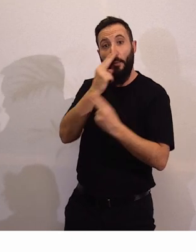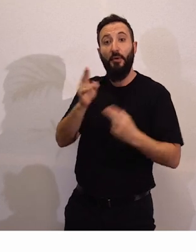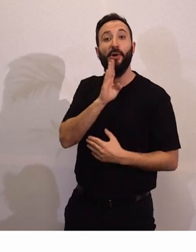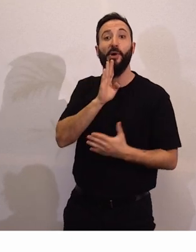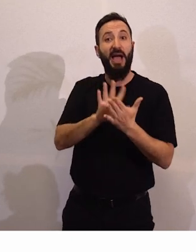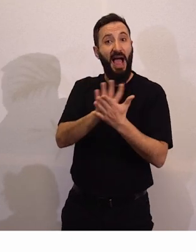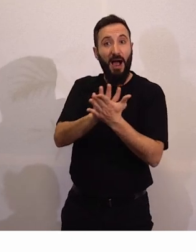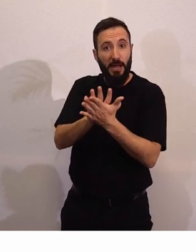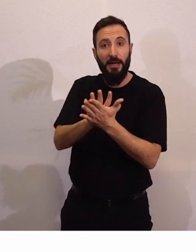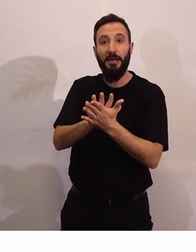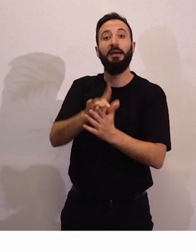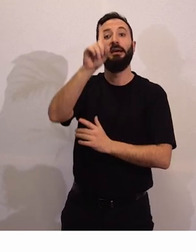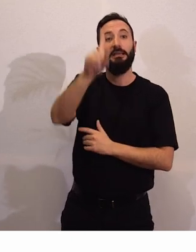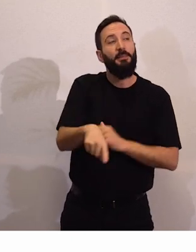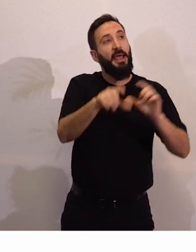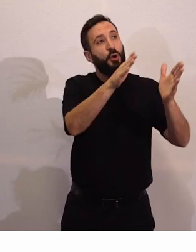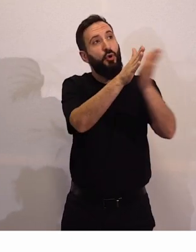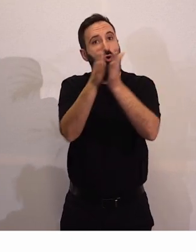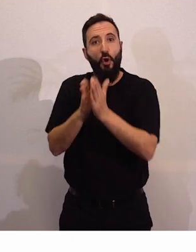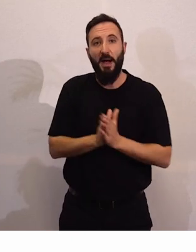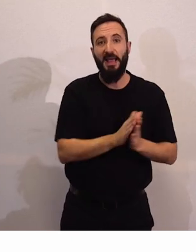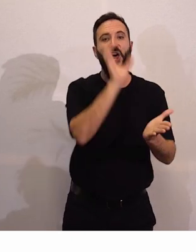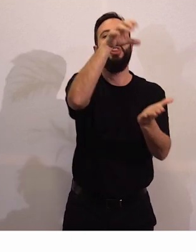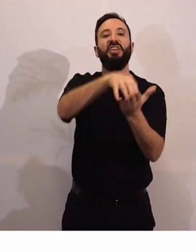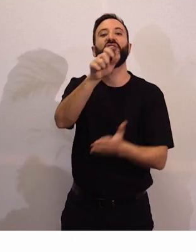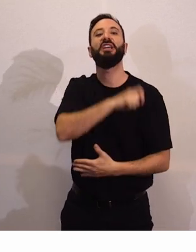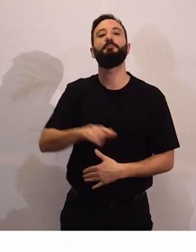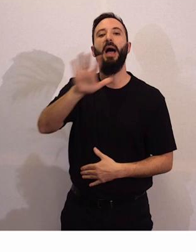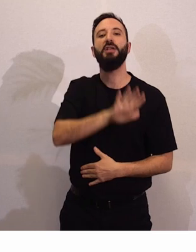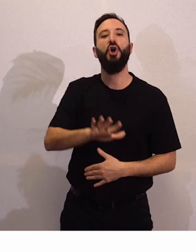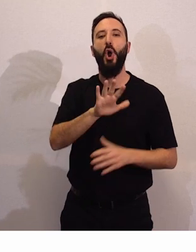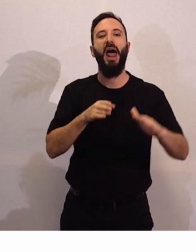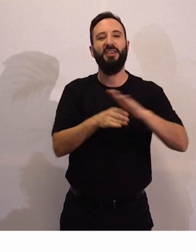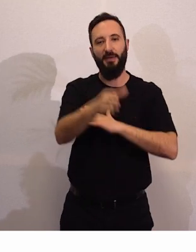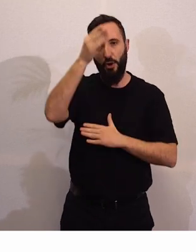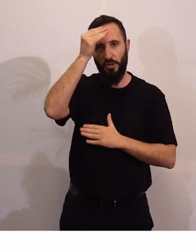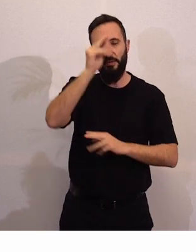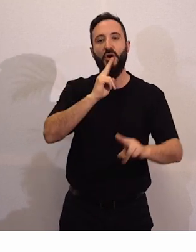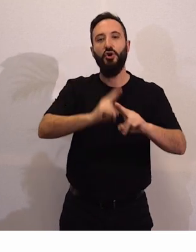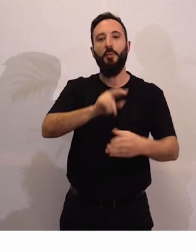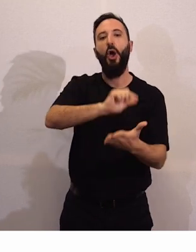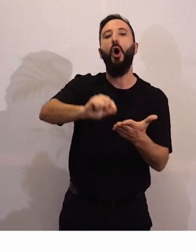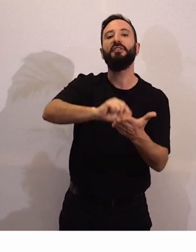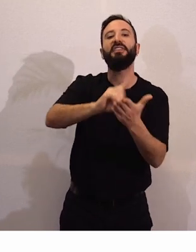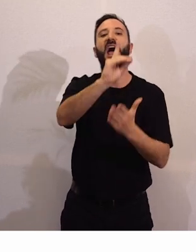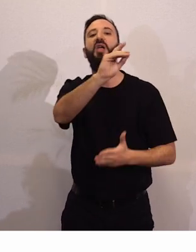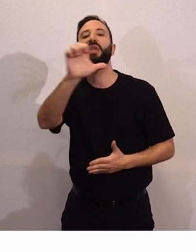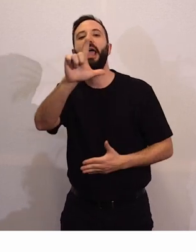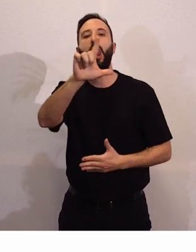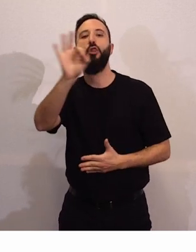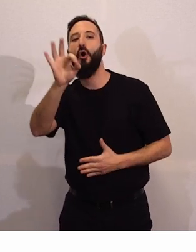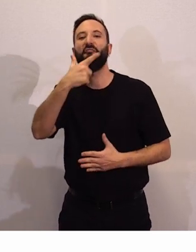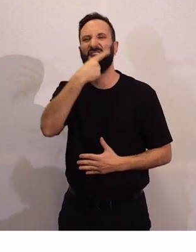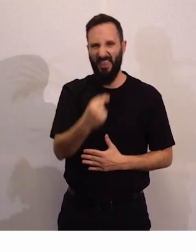dicho y como lo llaman las compañeras del Centro Español de Accesibilidad Cognitiva que es la oficina de lo fácil pues